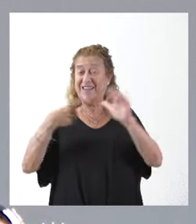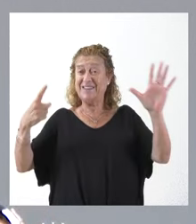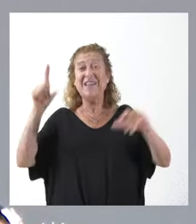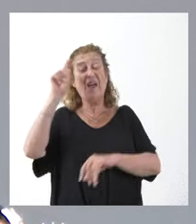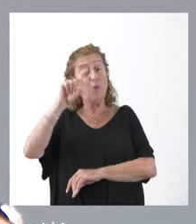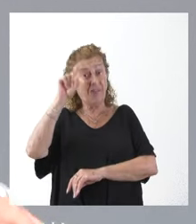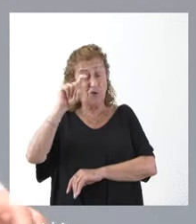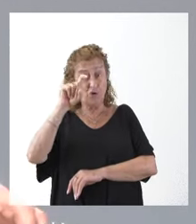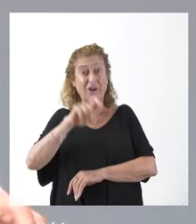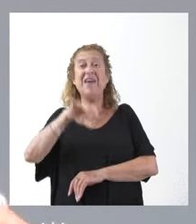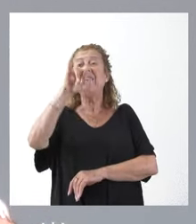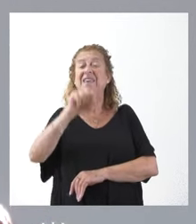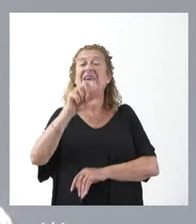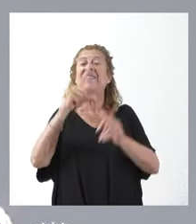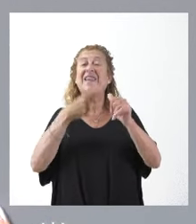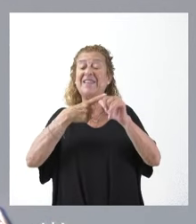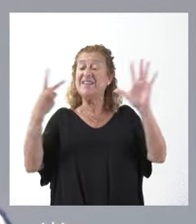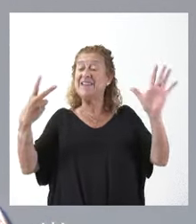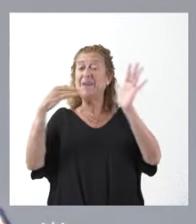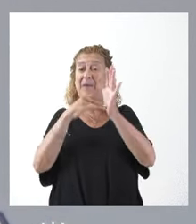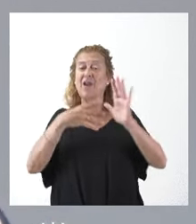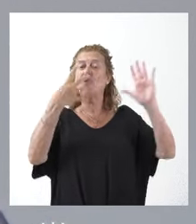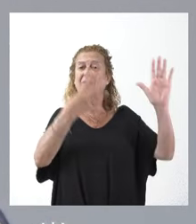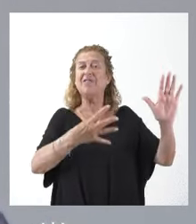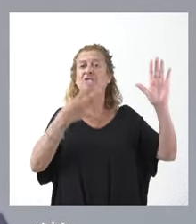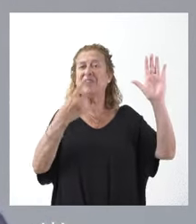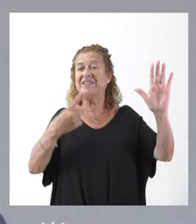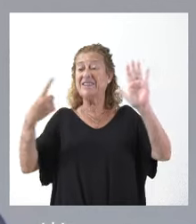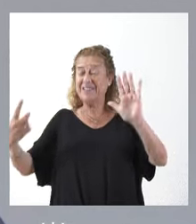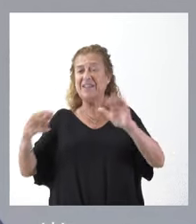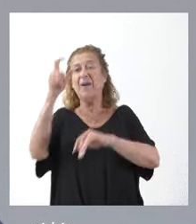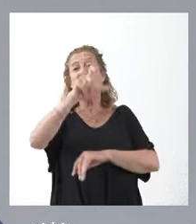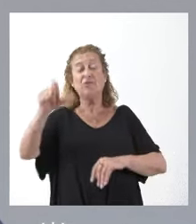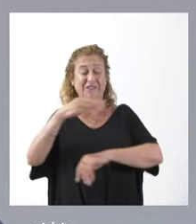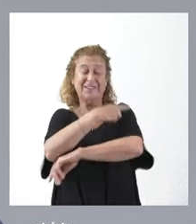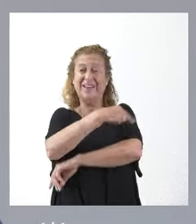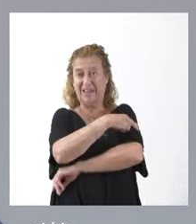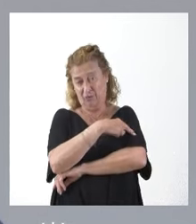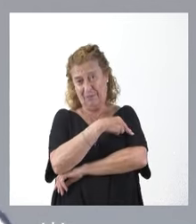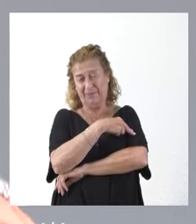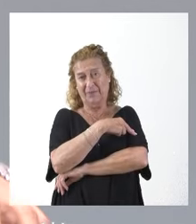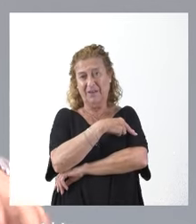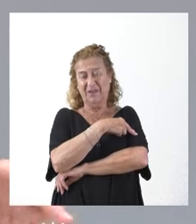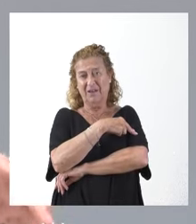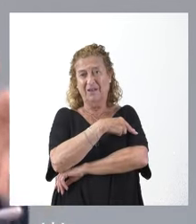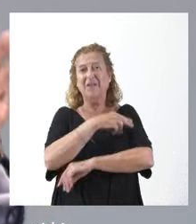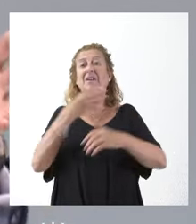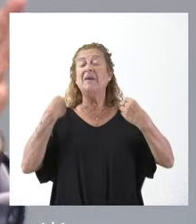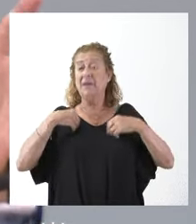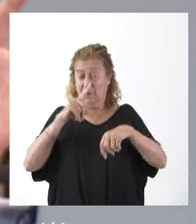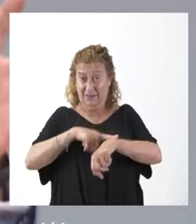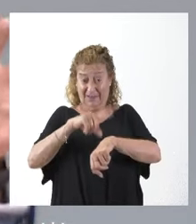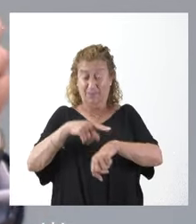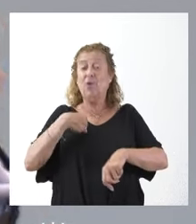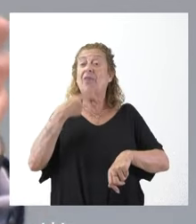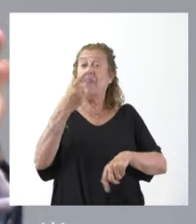y 37.966 son personal sanitario. A su vez, como les